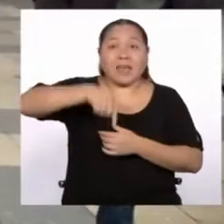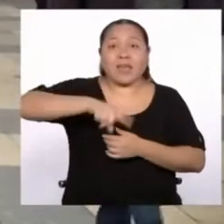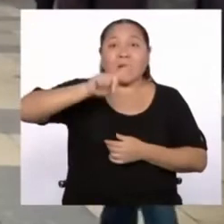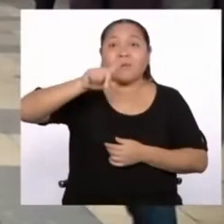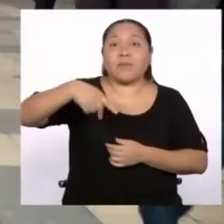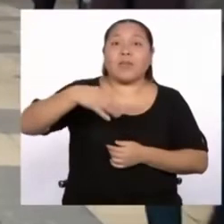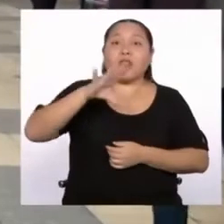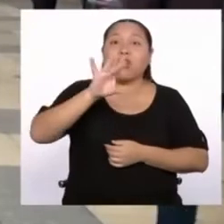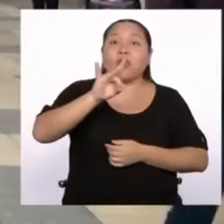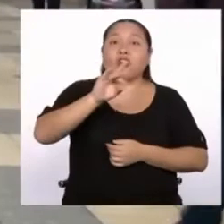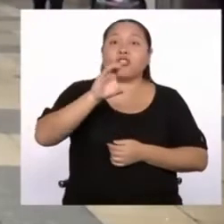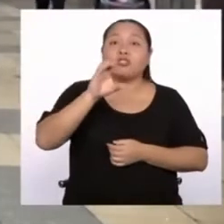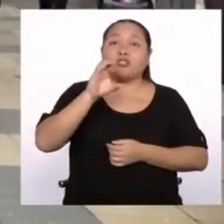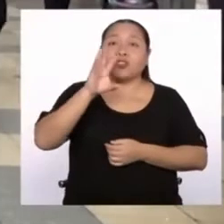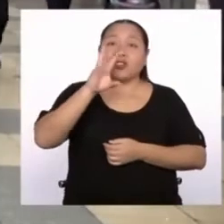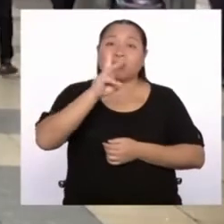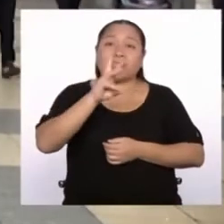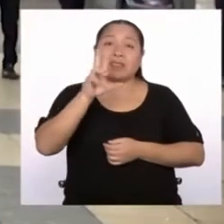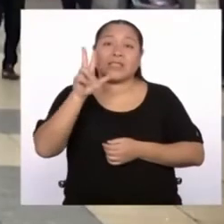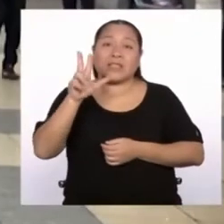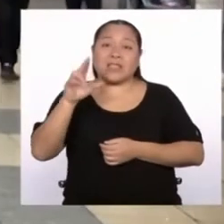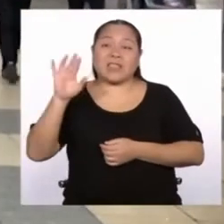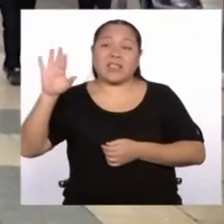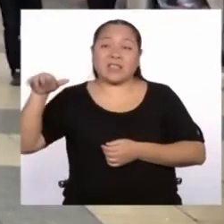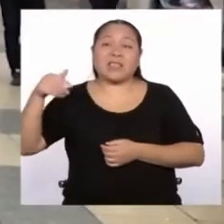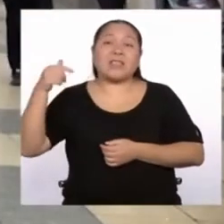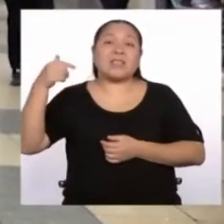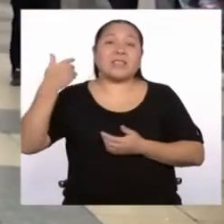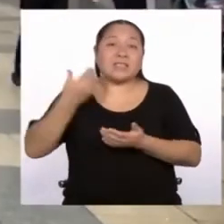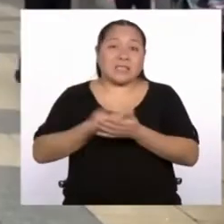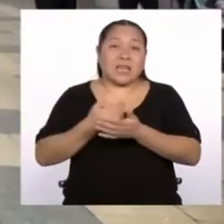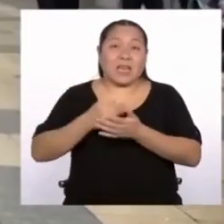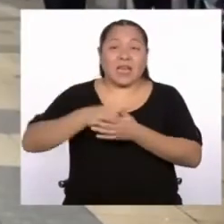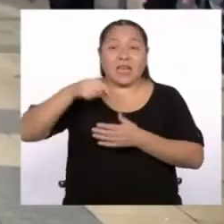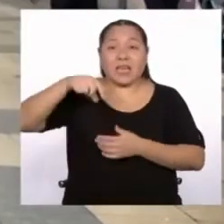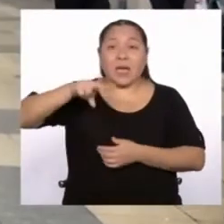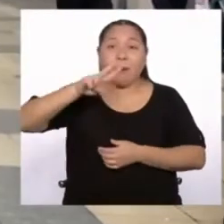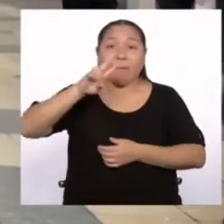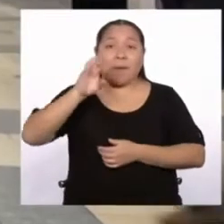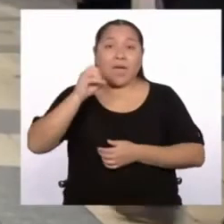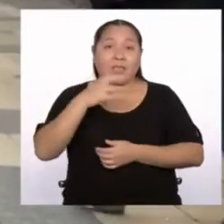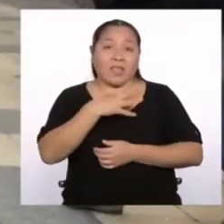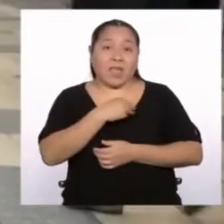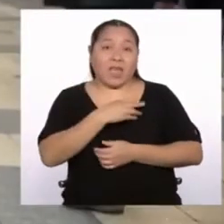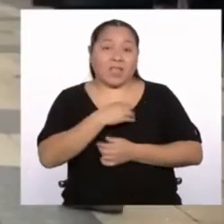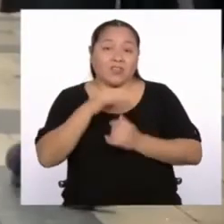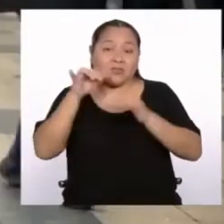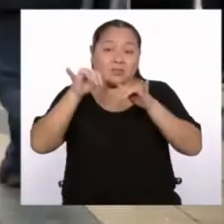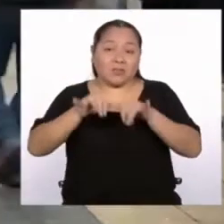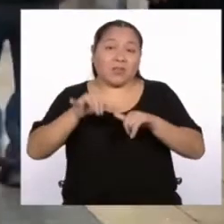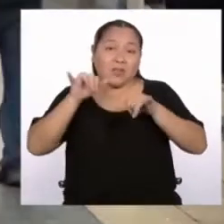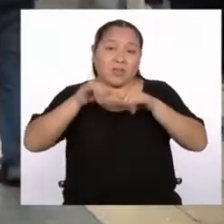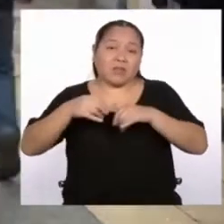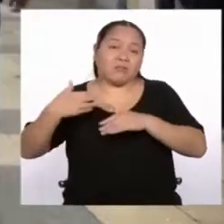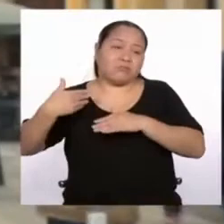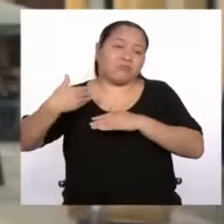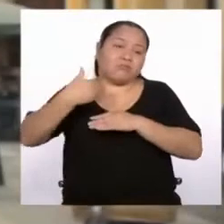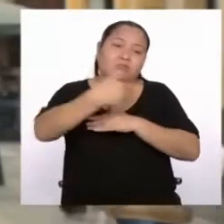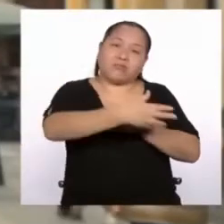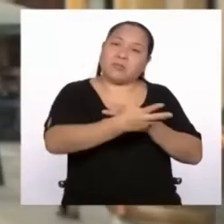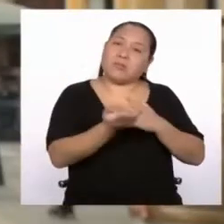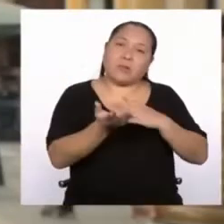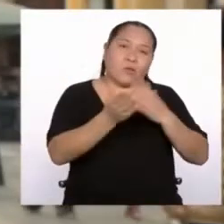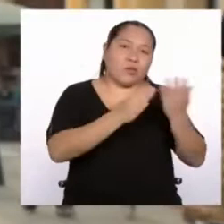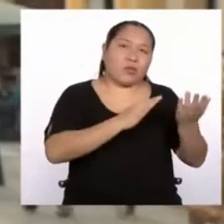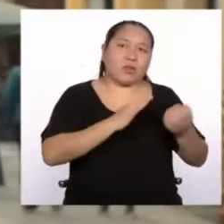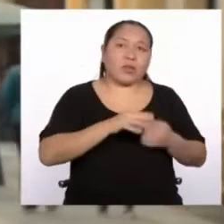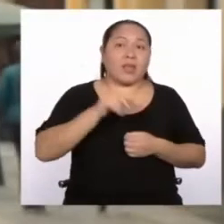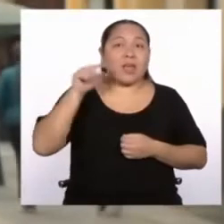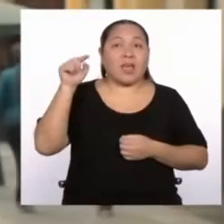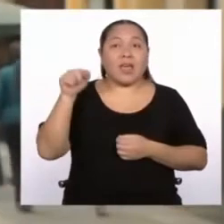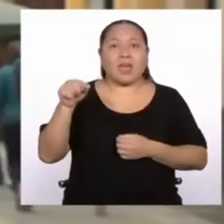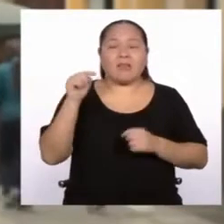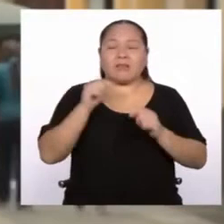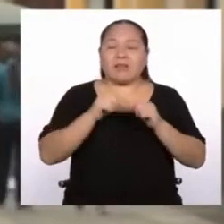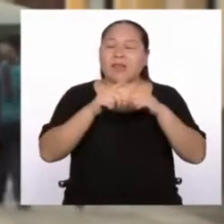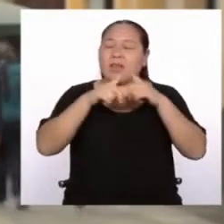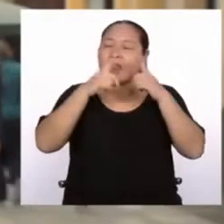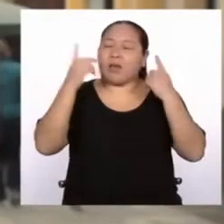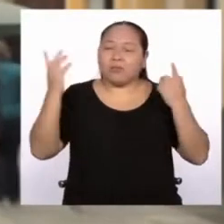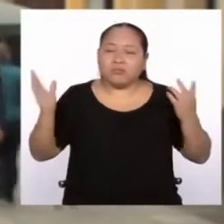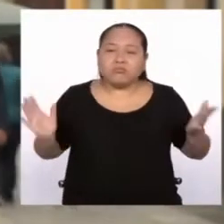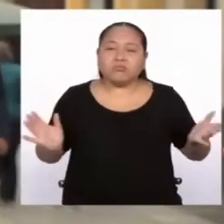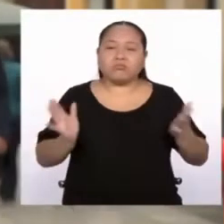cuando solamente tenía 20 años y se quedó en el Perú durante toda su vida. Él fue un gran